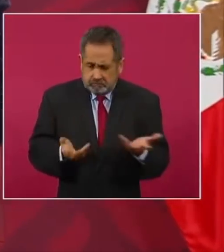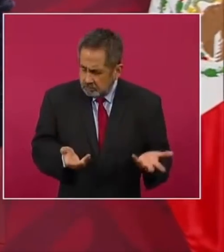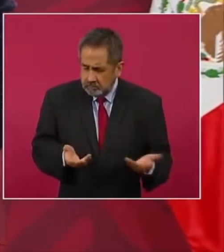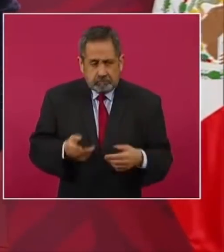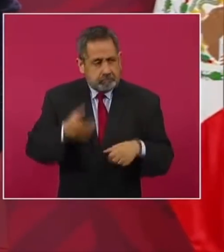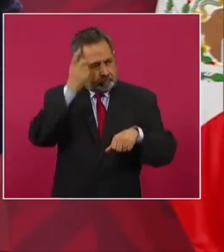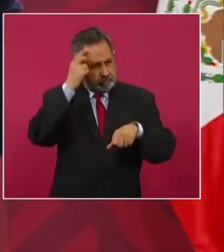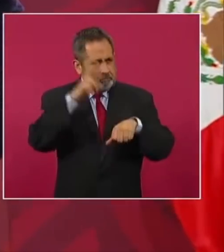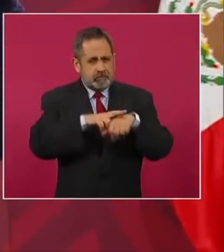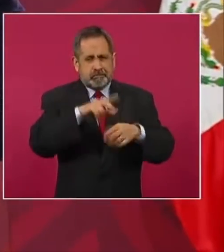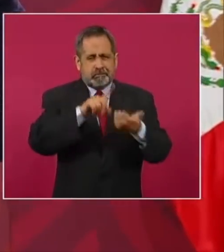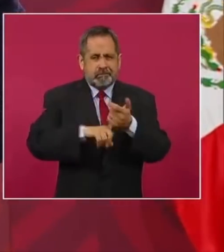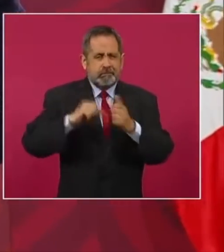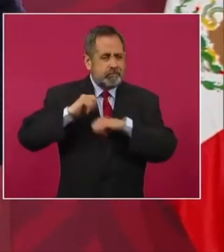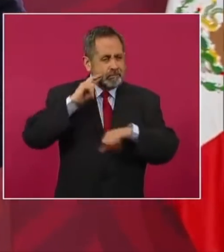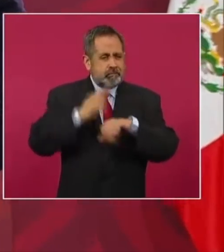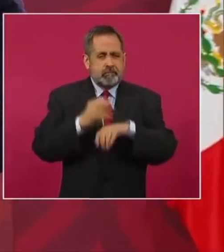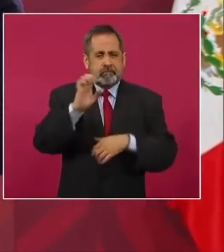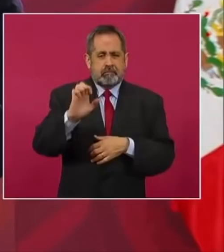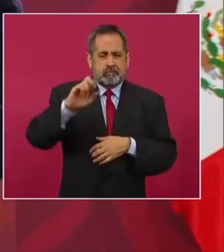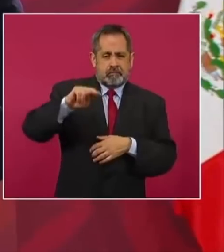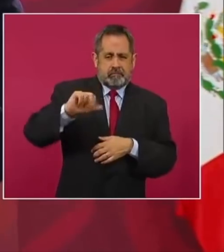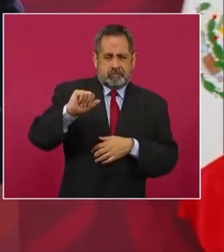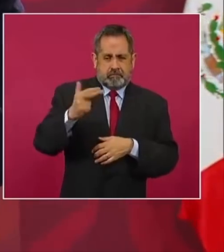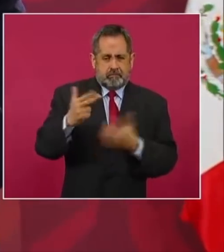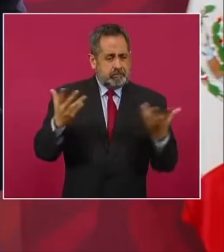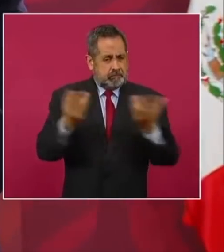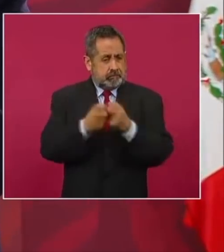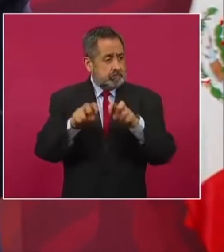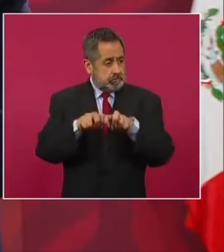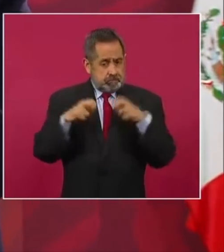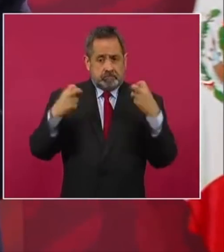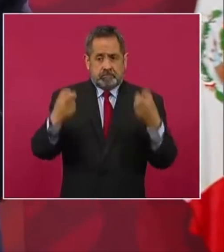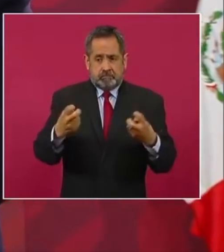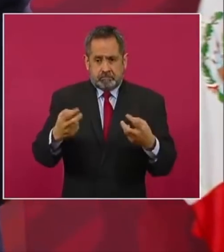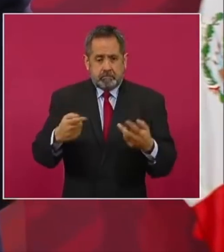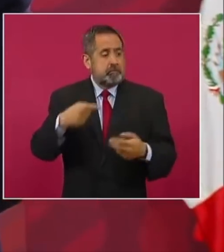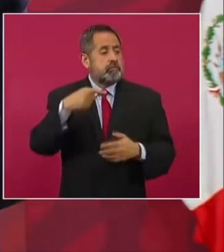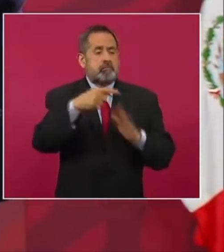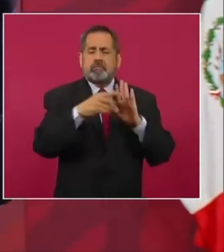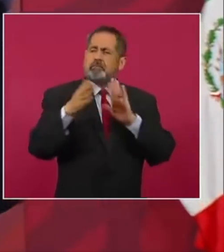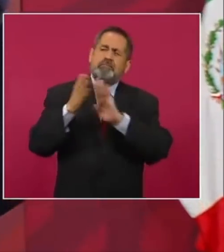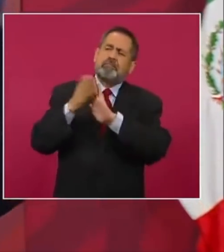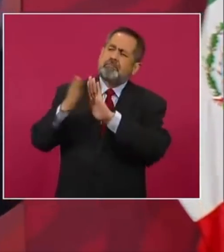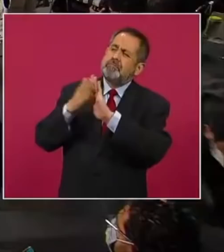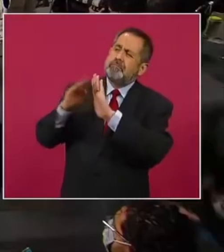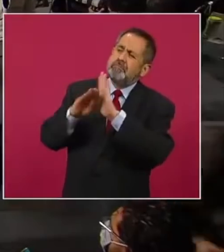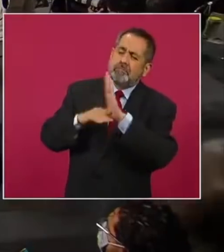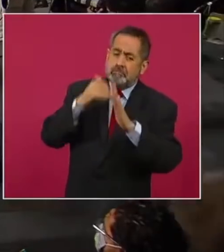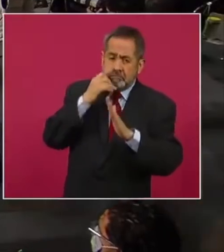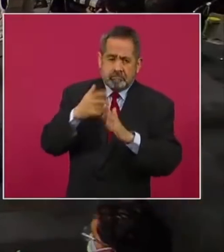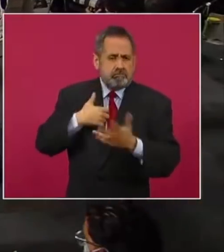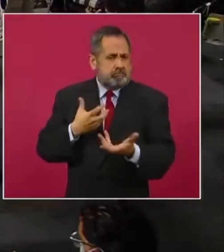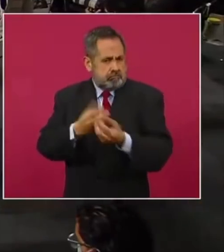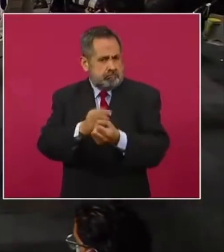directivos encargados de la Escuela Nacional y quienes han manifestado alguna inconformidad.